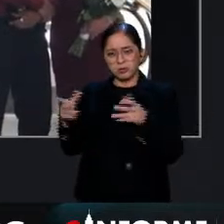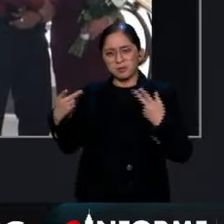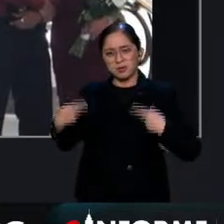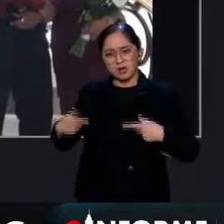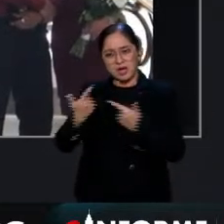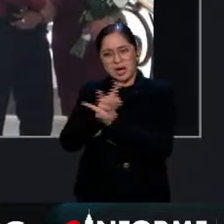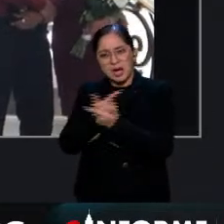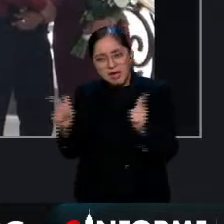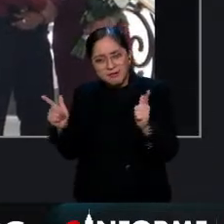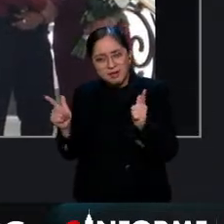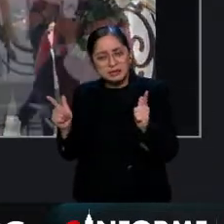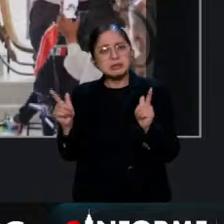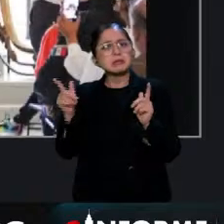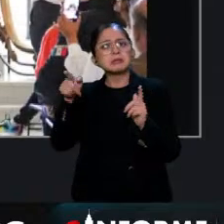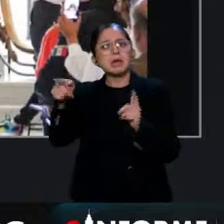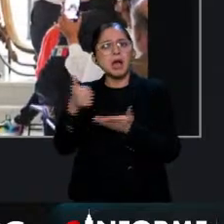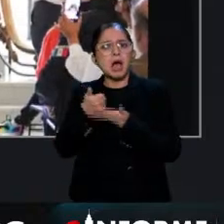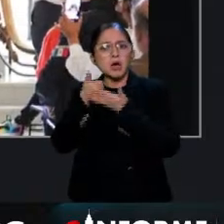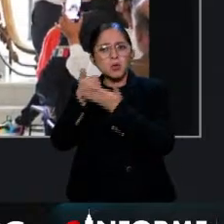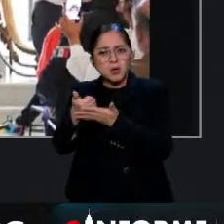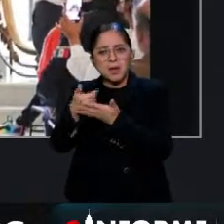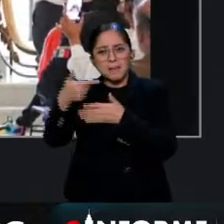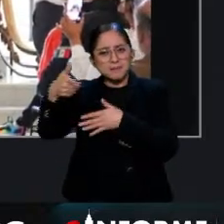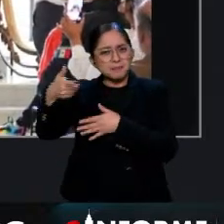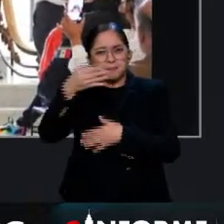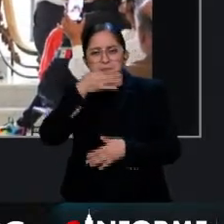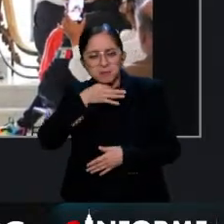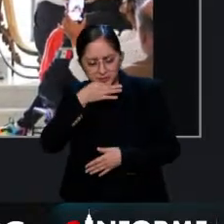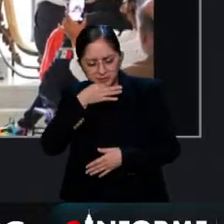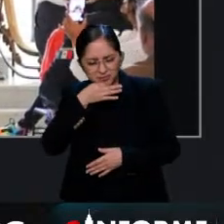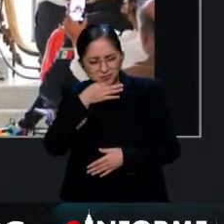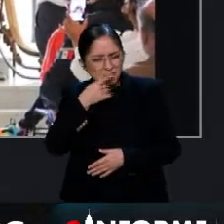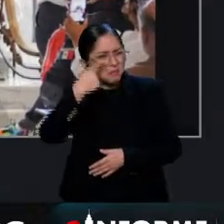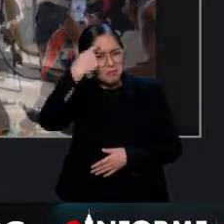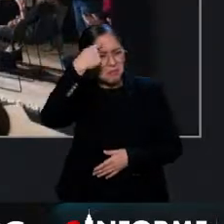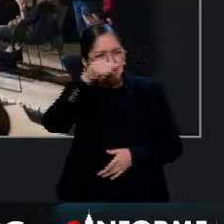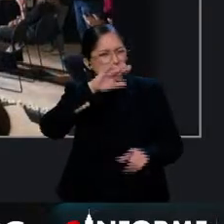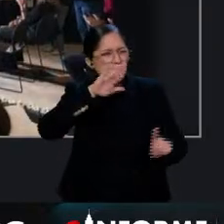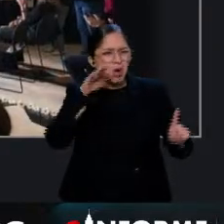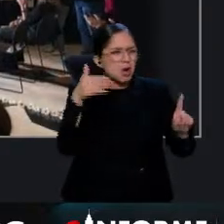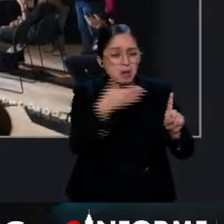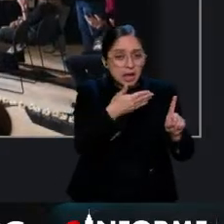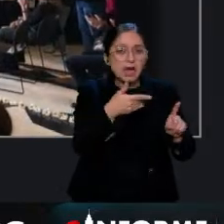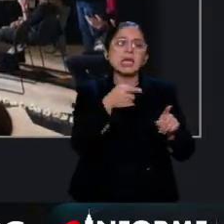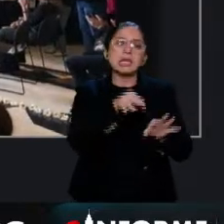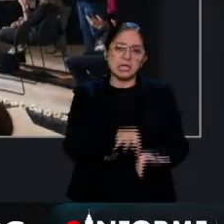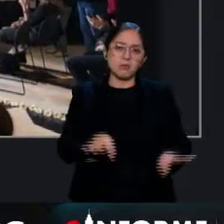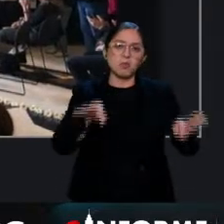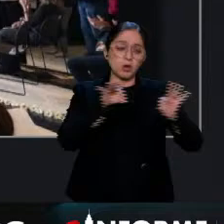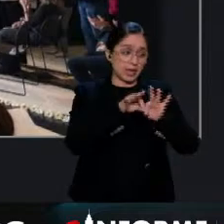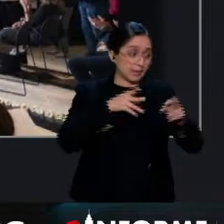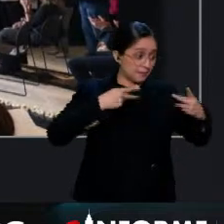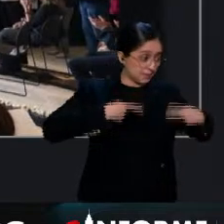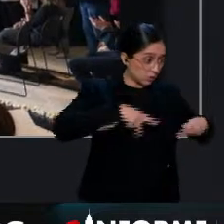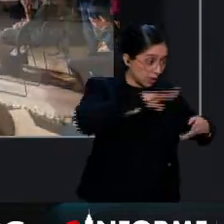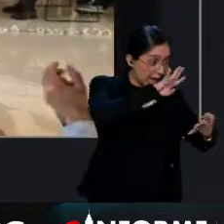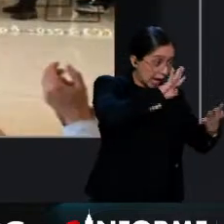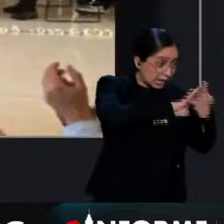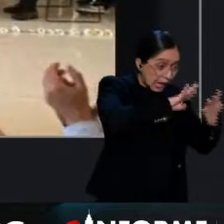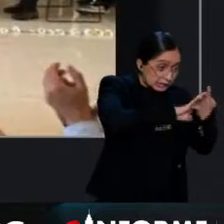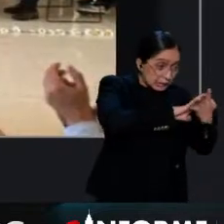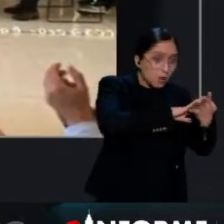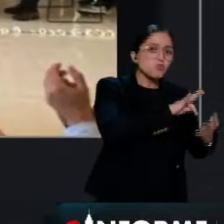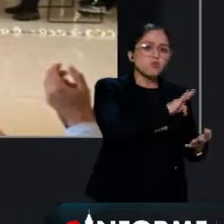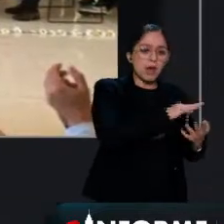desfile. Ahora, ¿cuál fue el objetivo del festival? Resaltar la importancia de la reintegración a la sociedad de personas que estuvieron